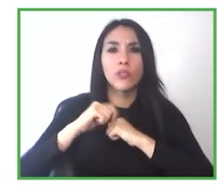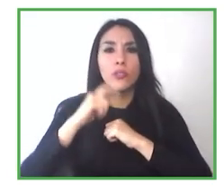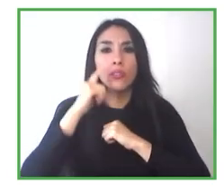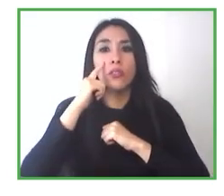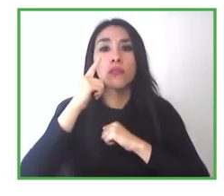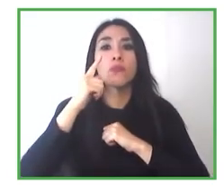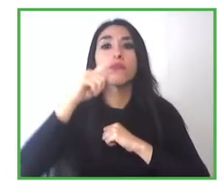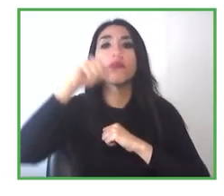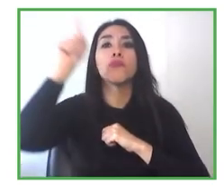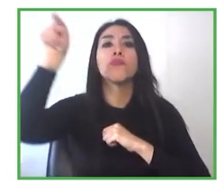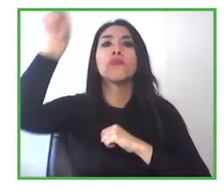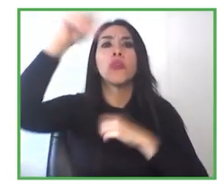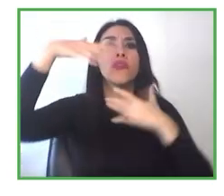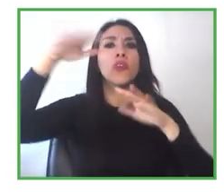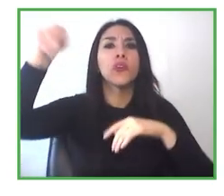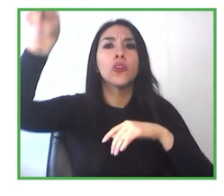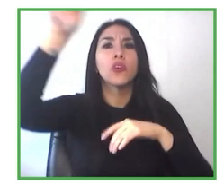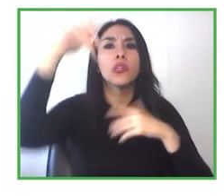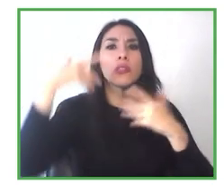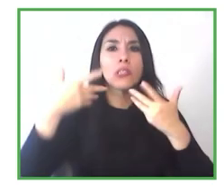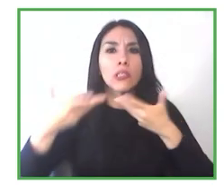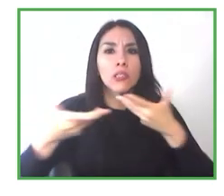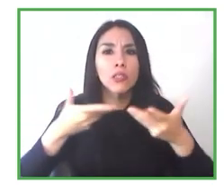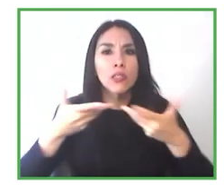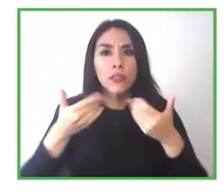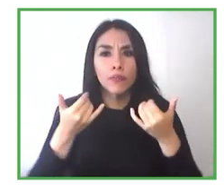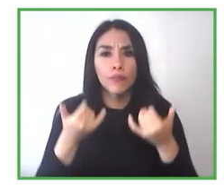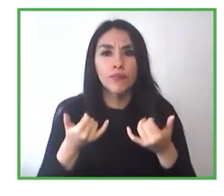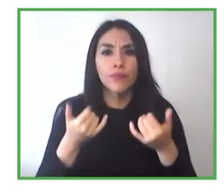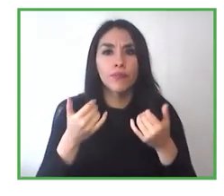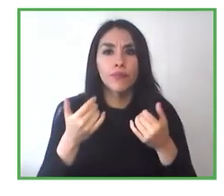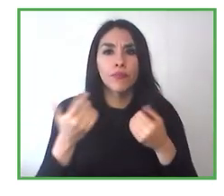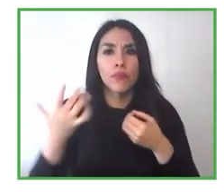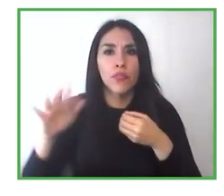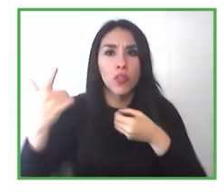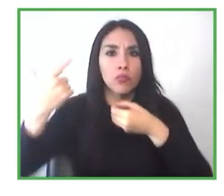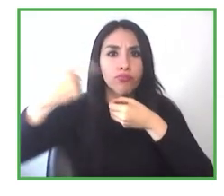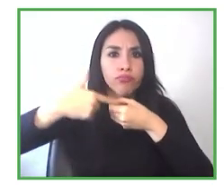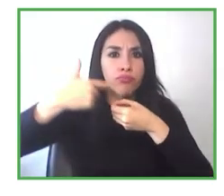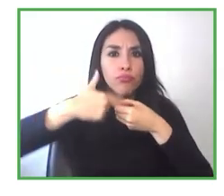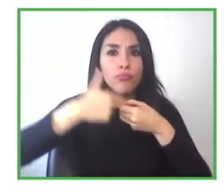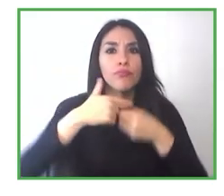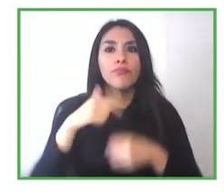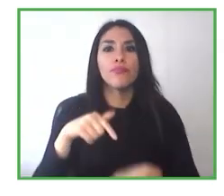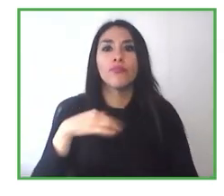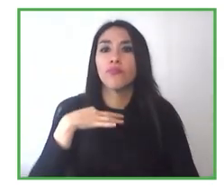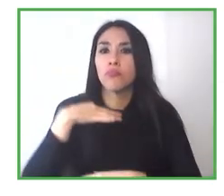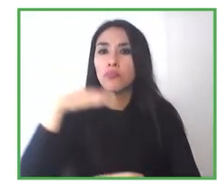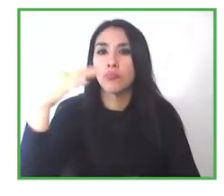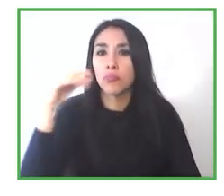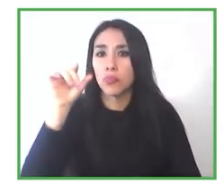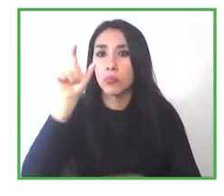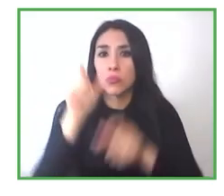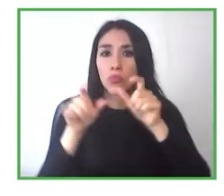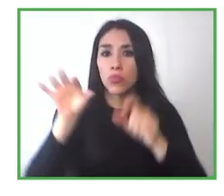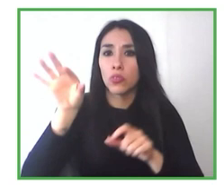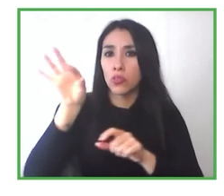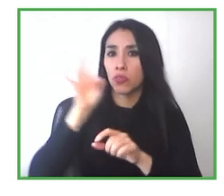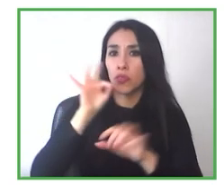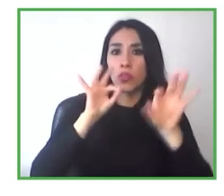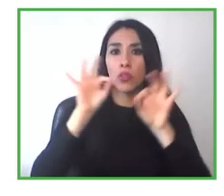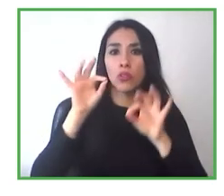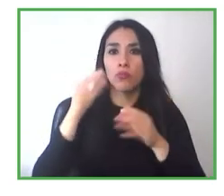que hace el municipio para efectivamente buscar a esta persona que tenga las competencias que